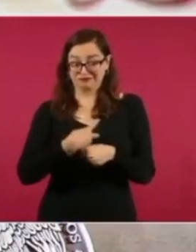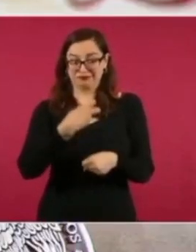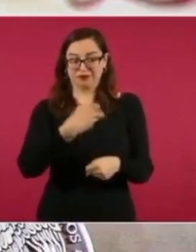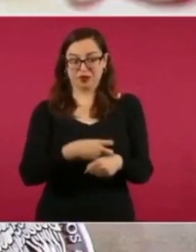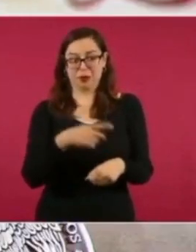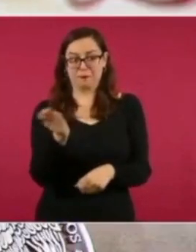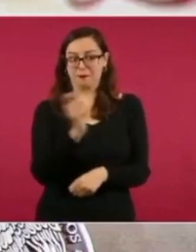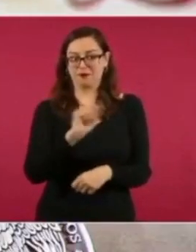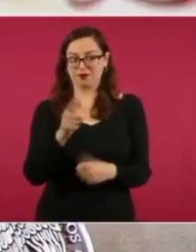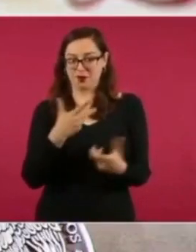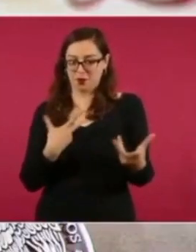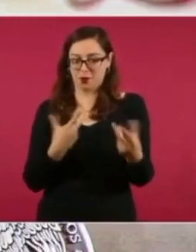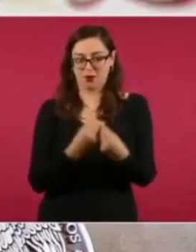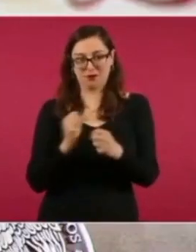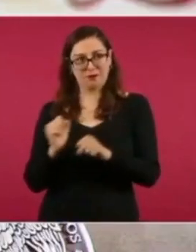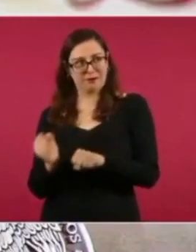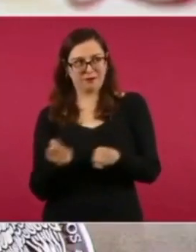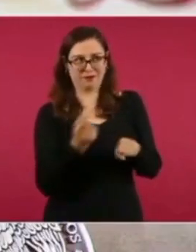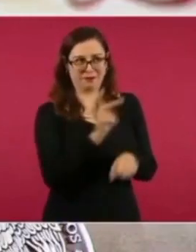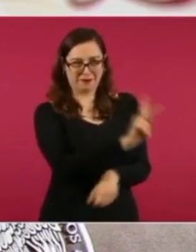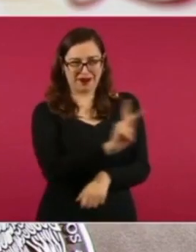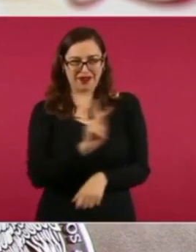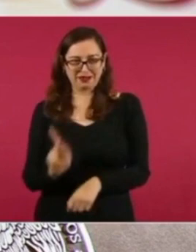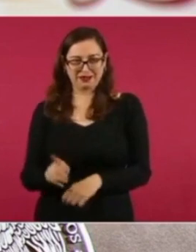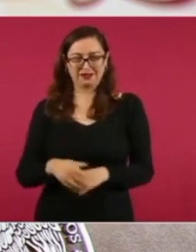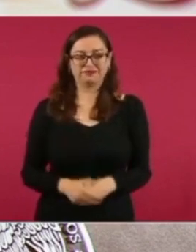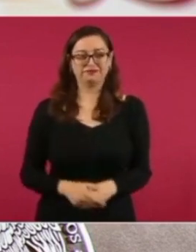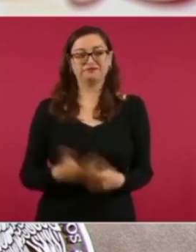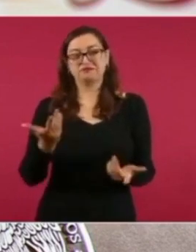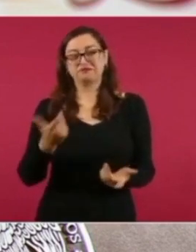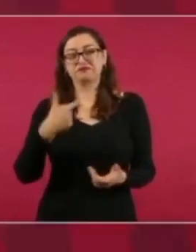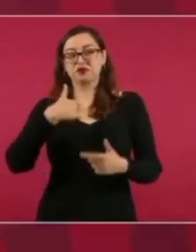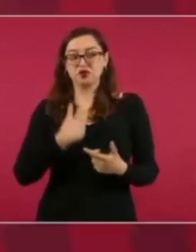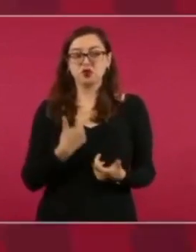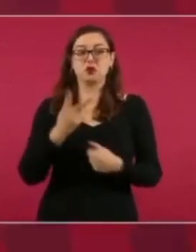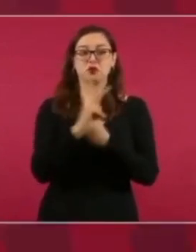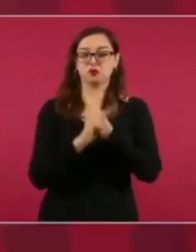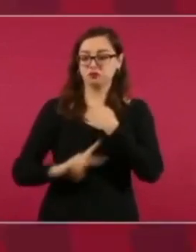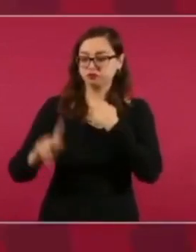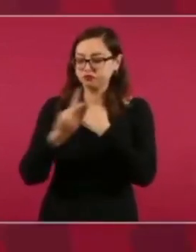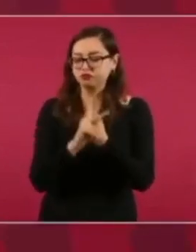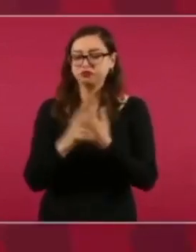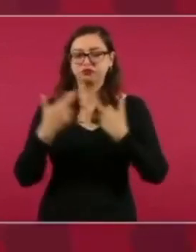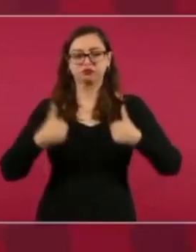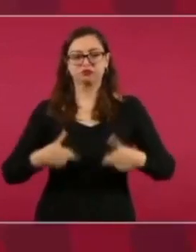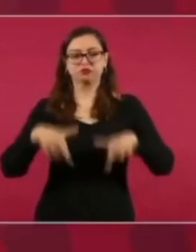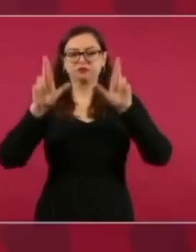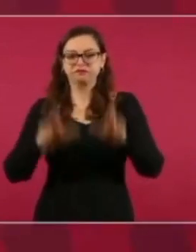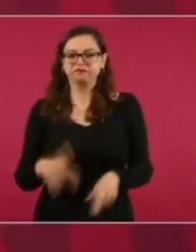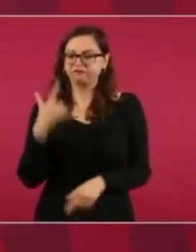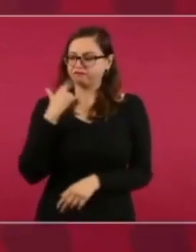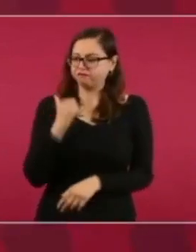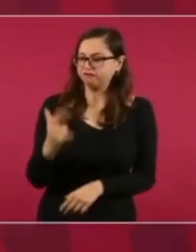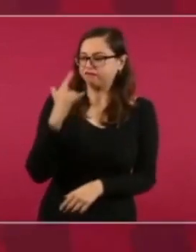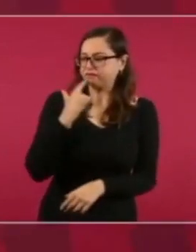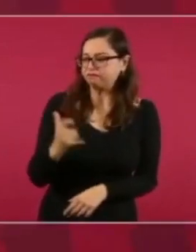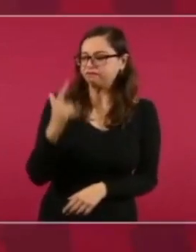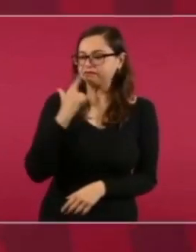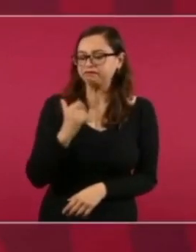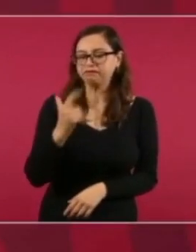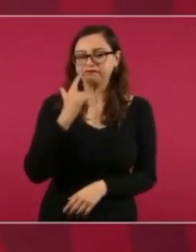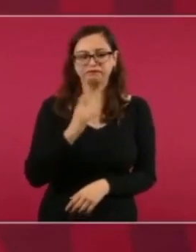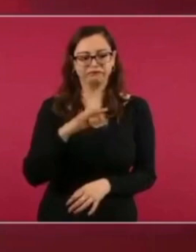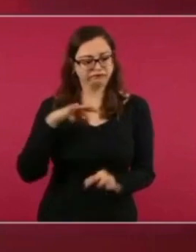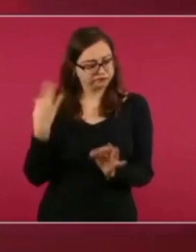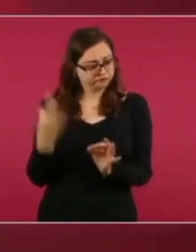conocer el país, representarlo, jugar en distintas posiciones sudando la camiseta al mil y nunca dejando de hacer lo que